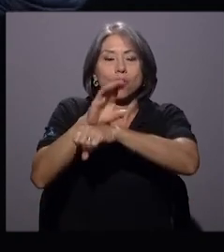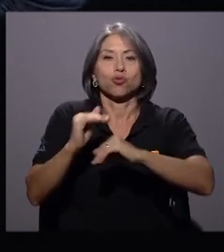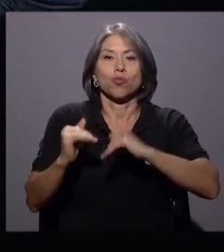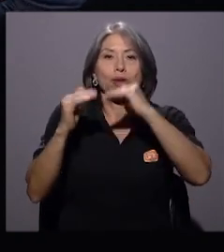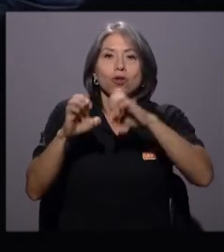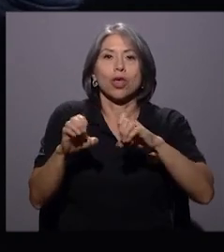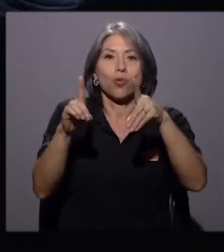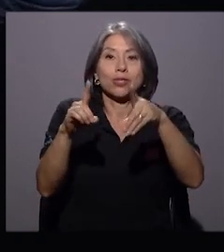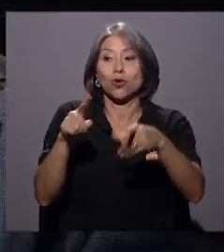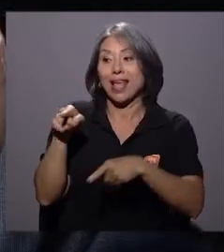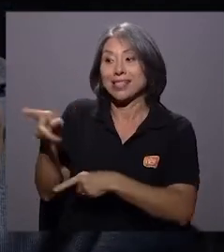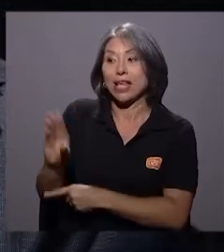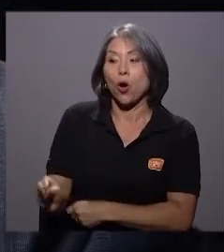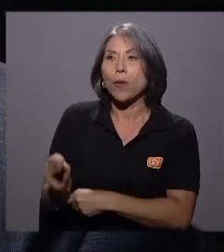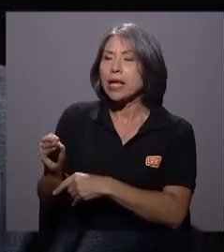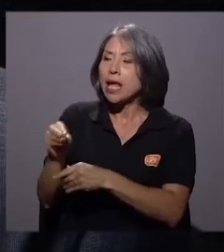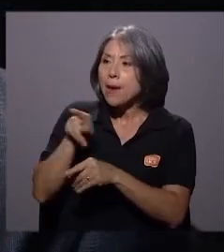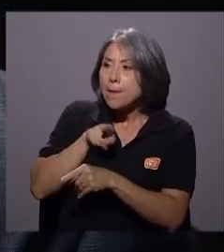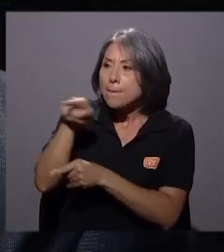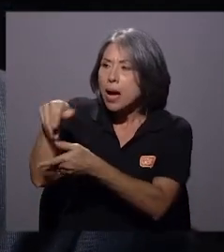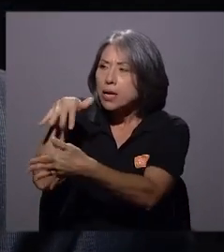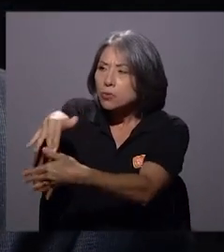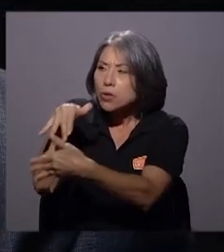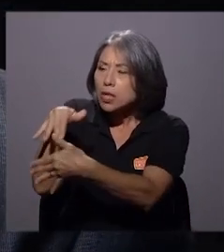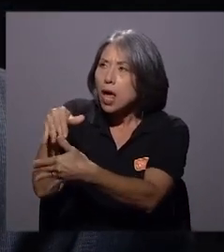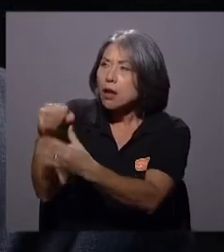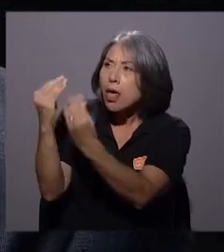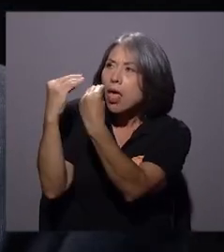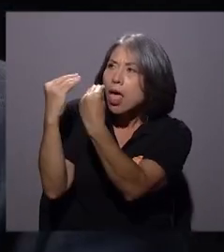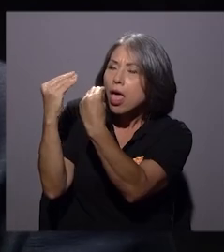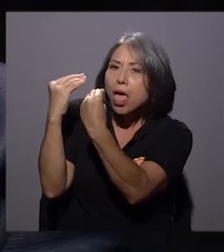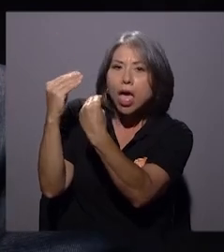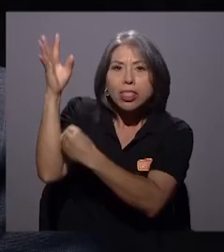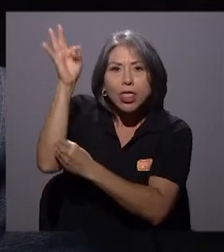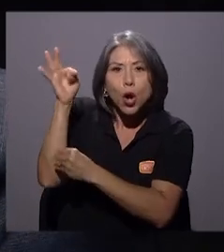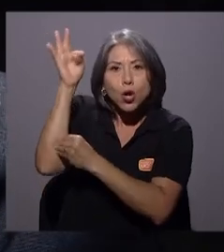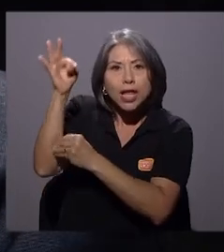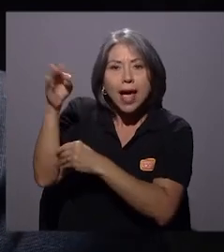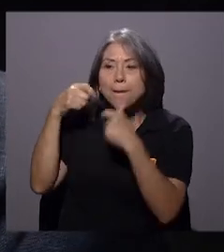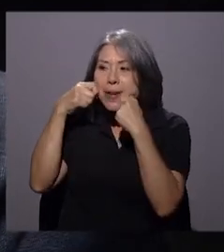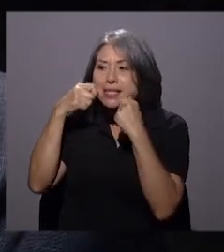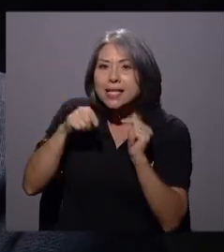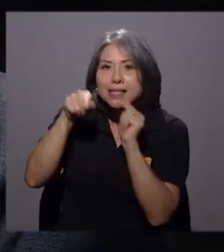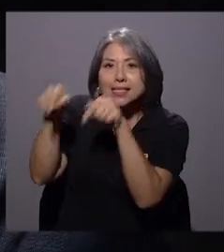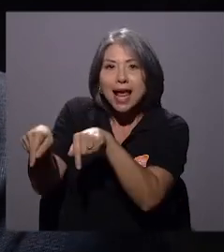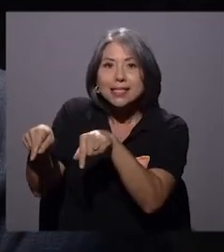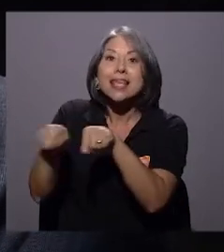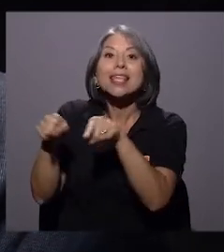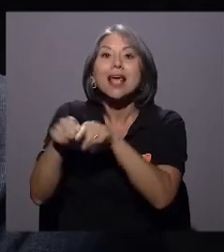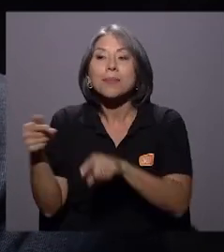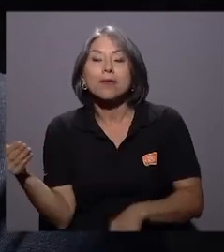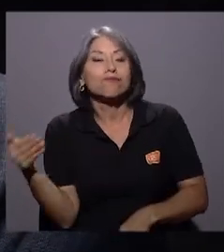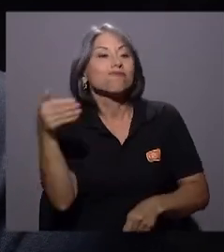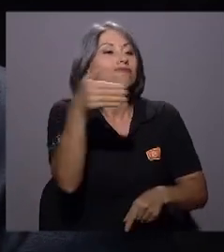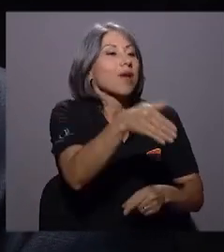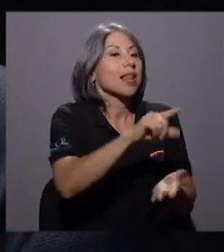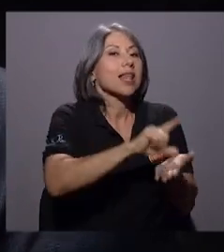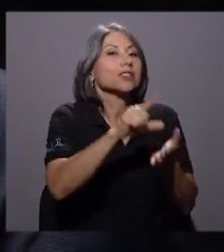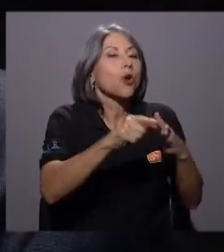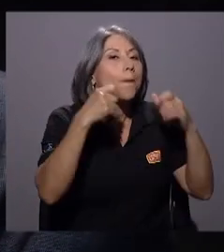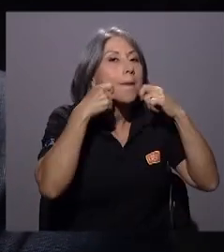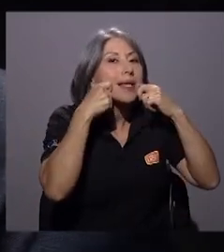entonces recibirá teoría, las lecciones presenciales en el aula y también habrá lecciones presenciales en las empresas